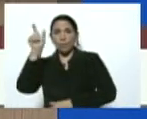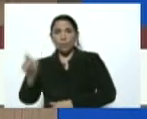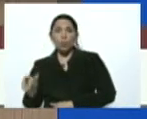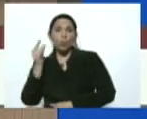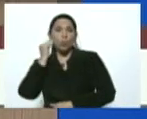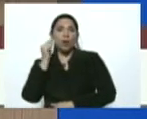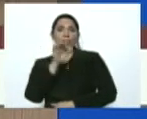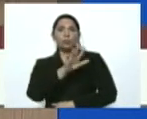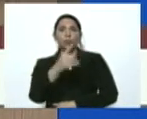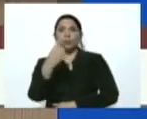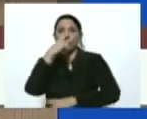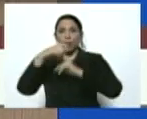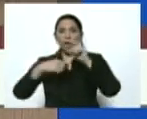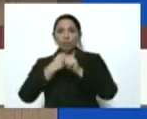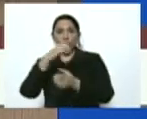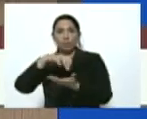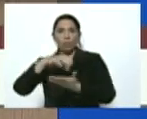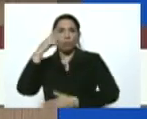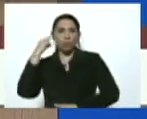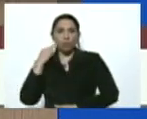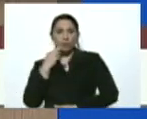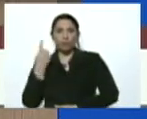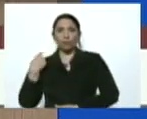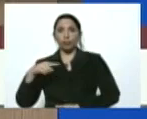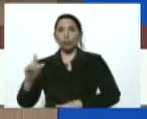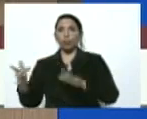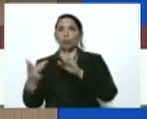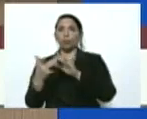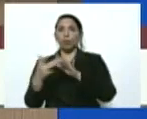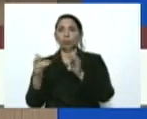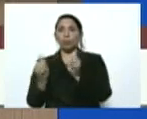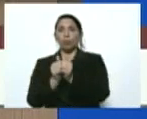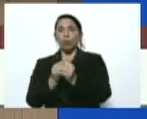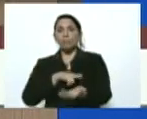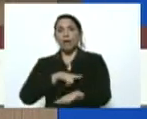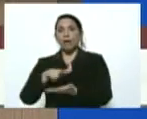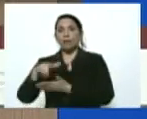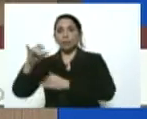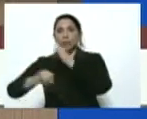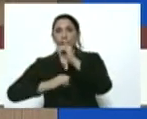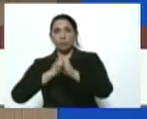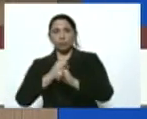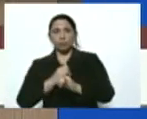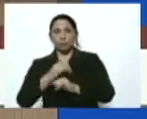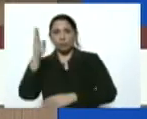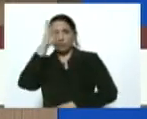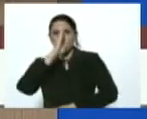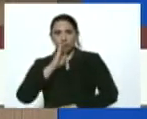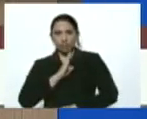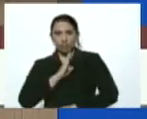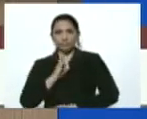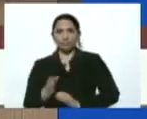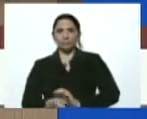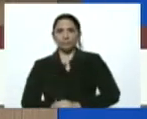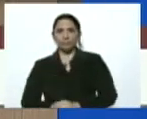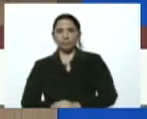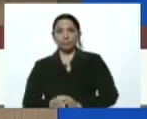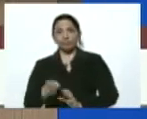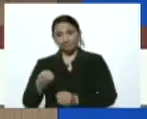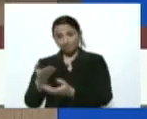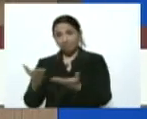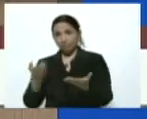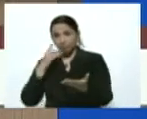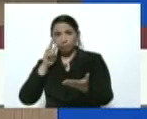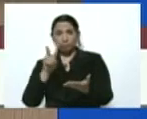de 51 años del estado Bolívar que tuvo contacto con viajero internacional de Brasil. Allí ya